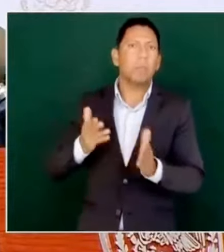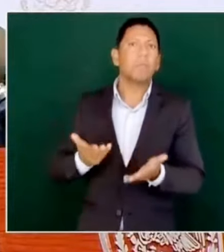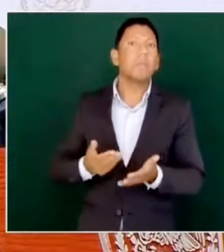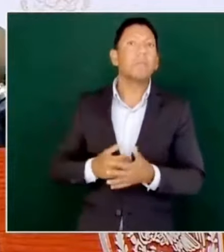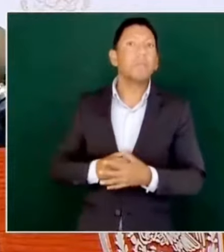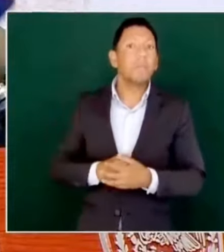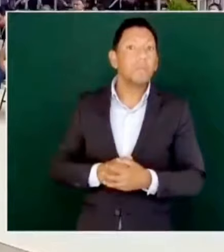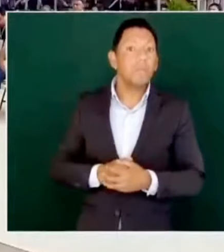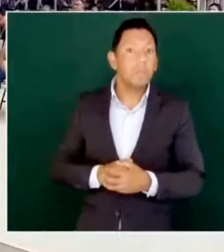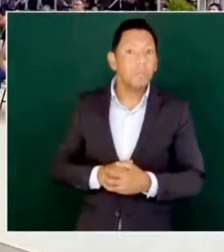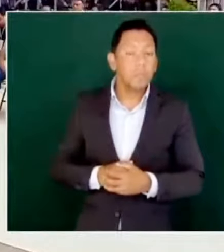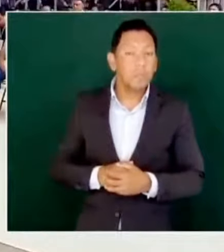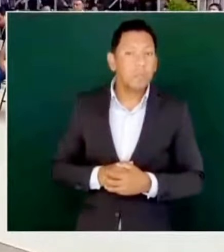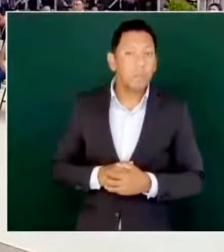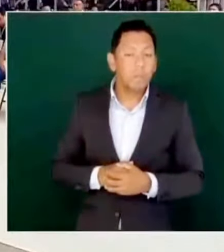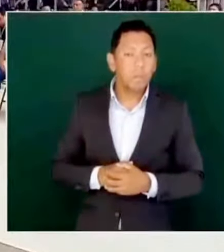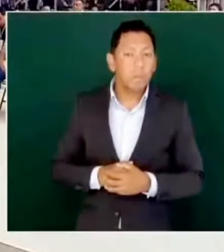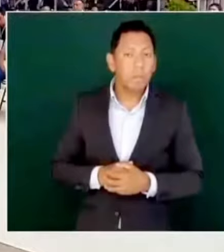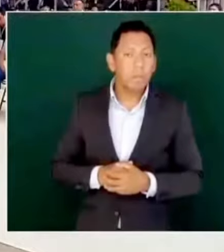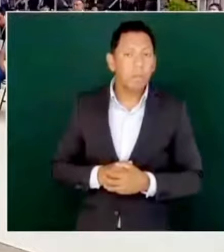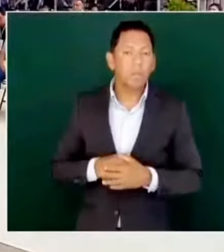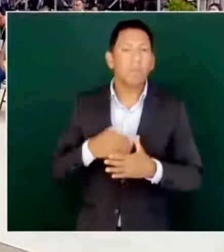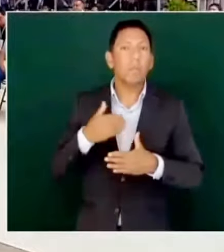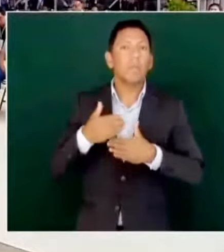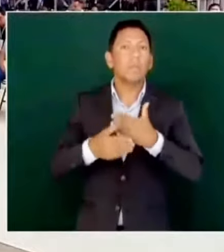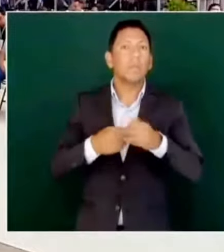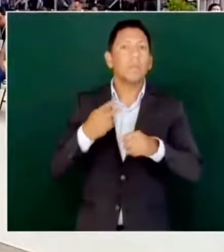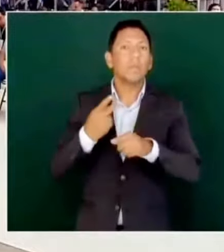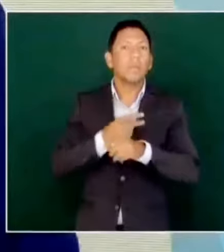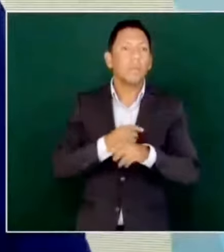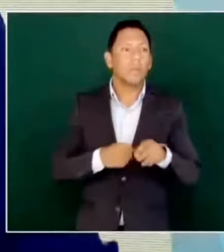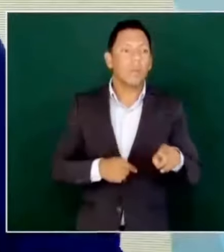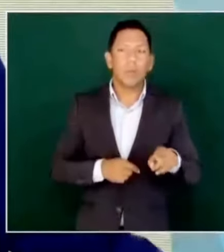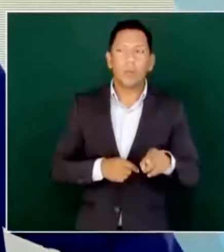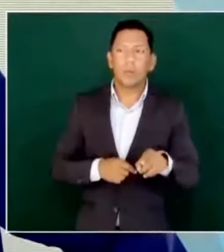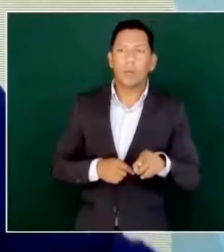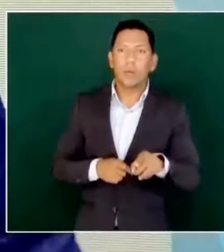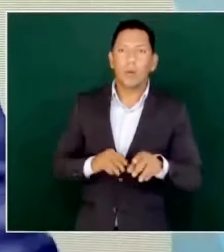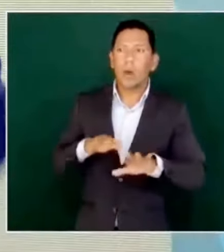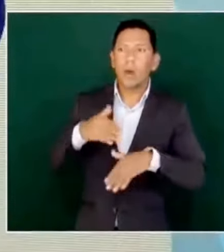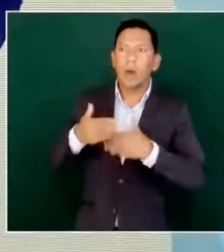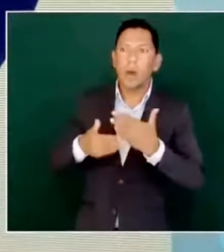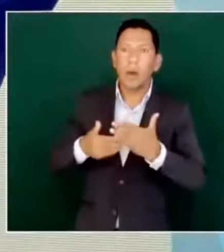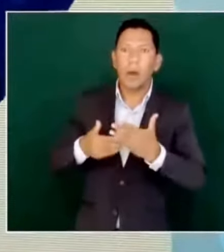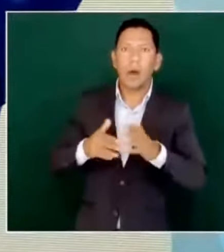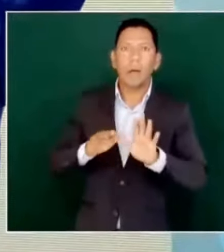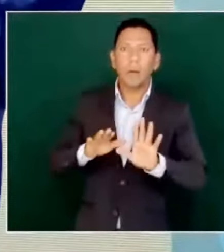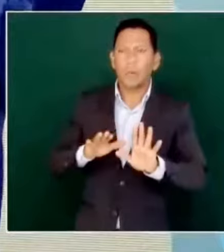tuvieron que dar marcha atrás. ¿Por qué? qué salió la gente?